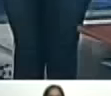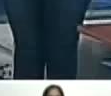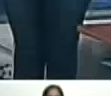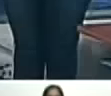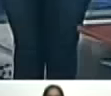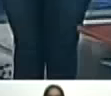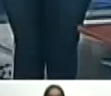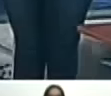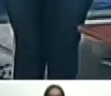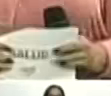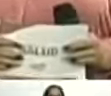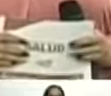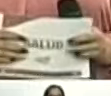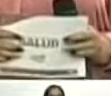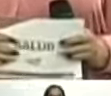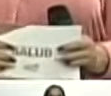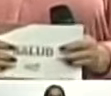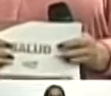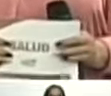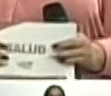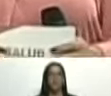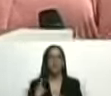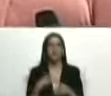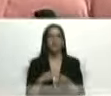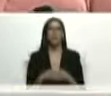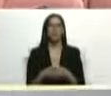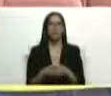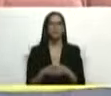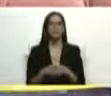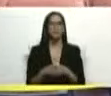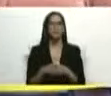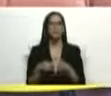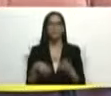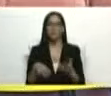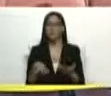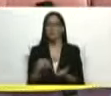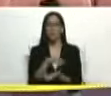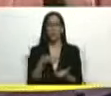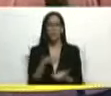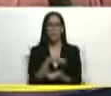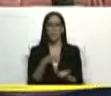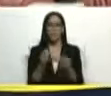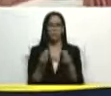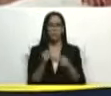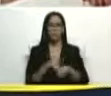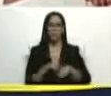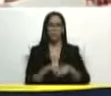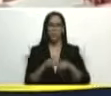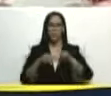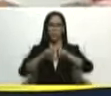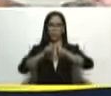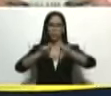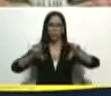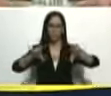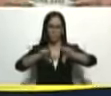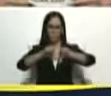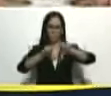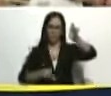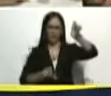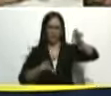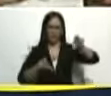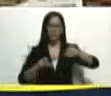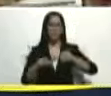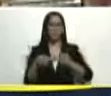principal ¿verdad Zoraida? sí, señor que tenía también bueno dañaba mucho tiempo un tubo que se había partido y era un problema